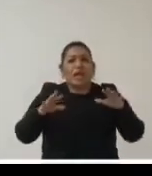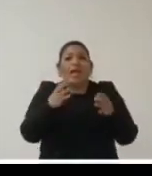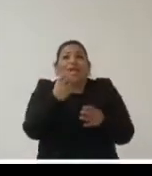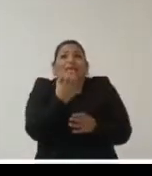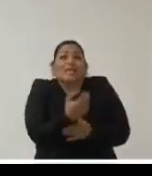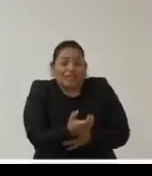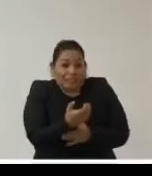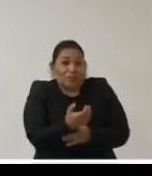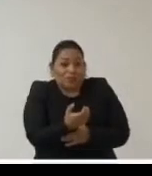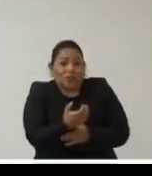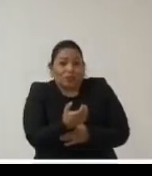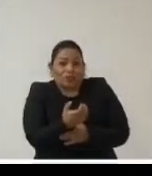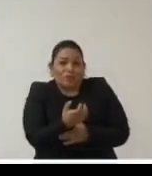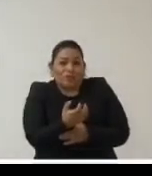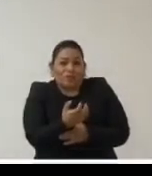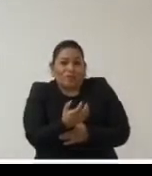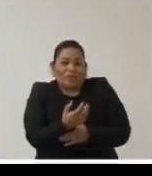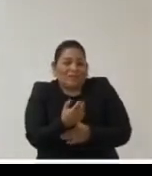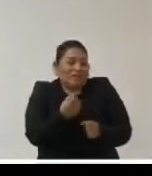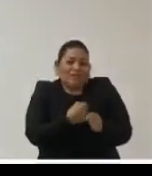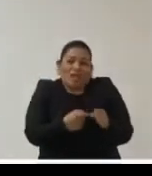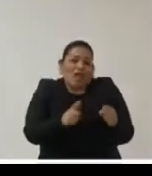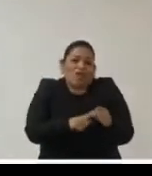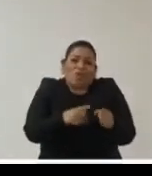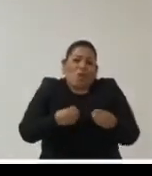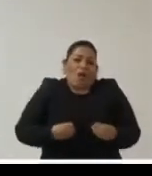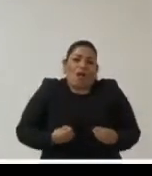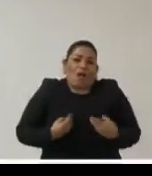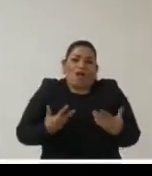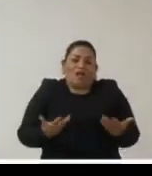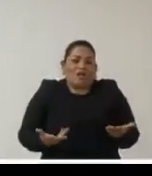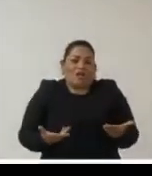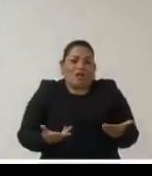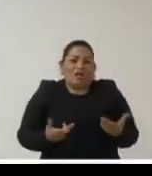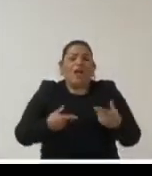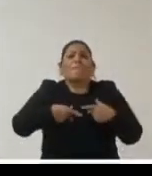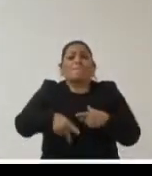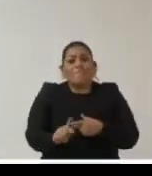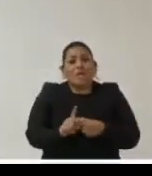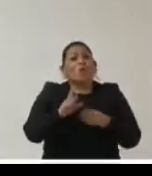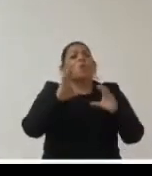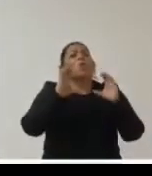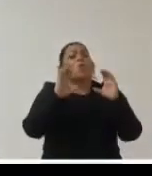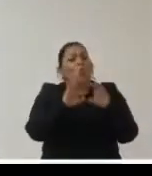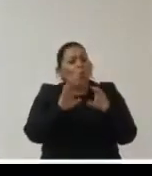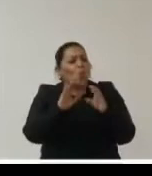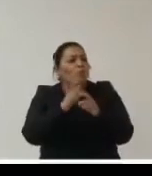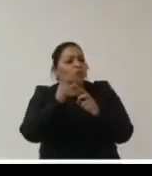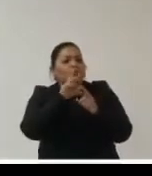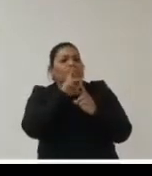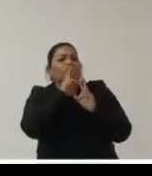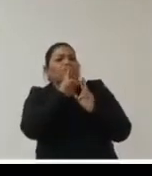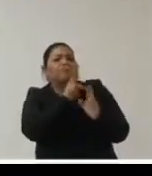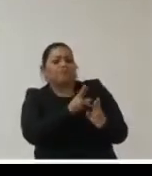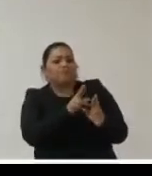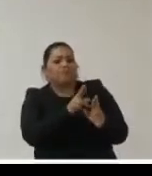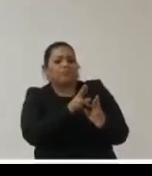son parte de la naturaleza viva de nuestro mundo y el asunto es ¿cómo entonces